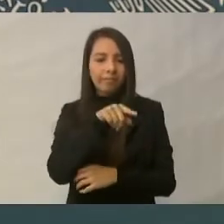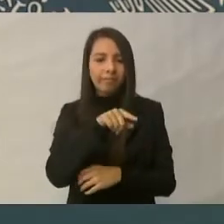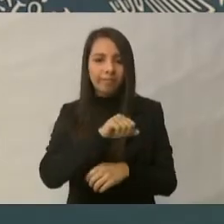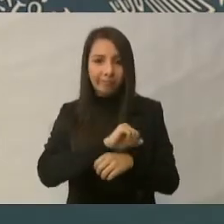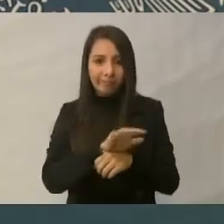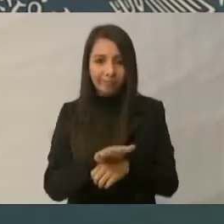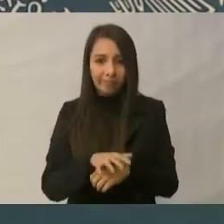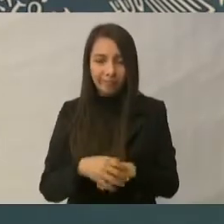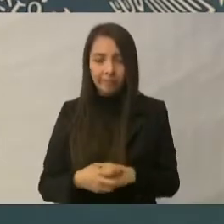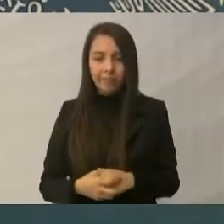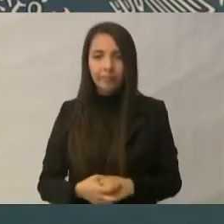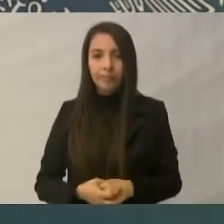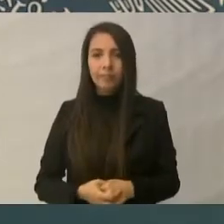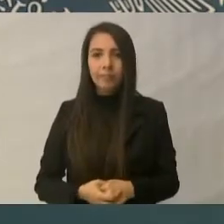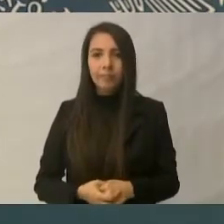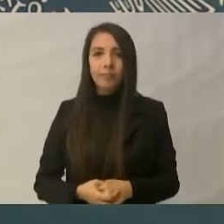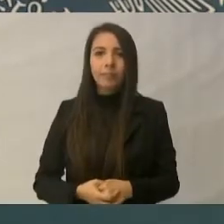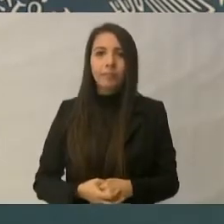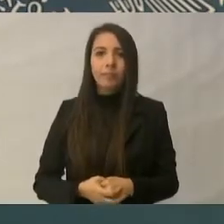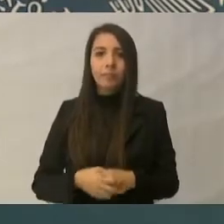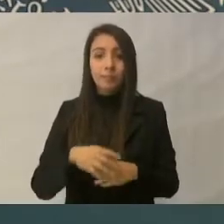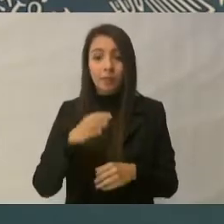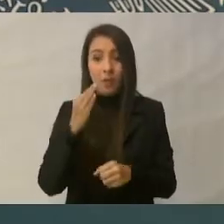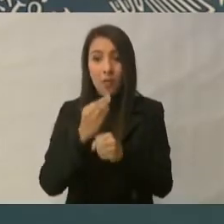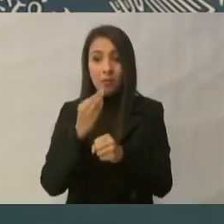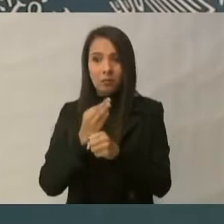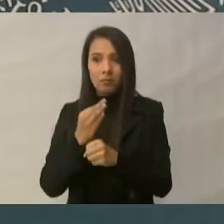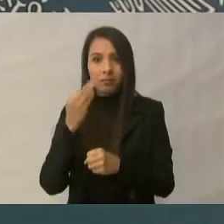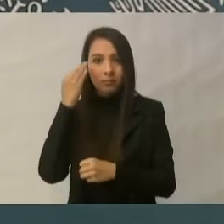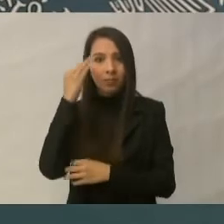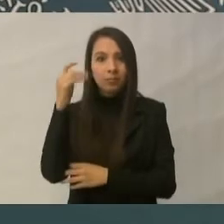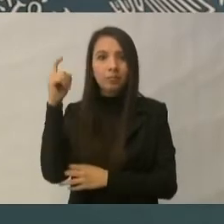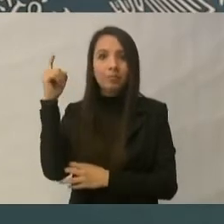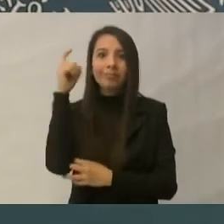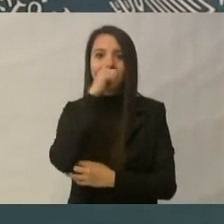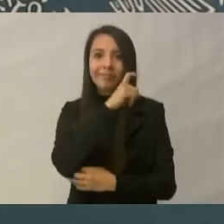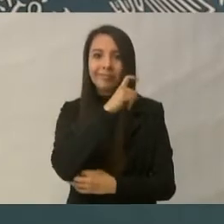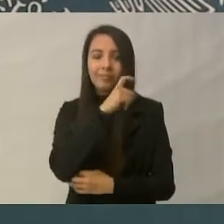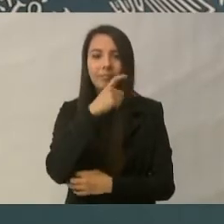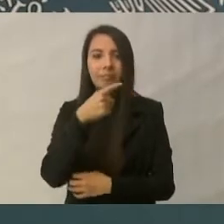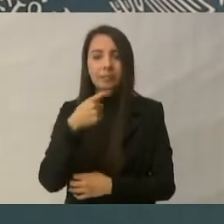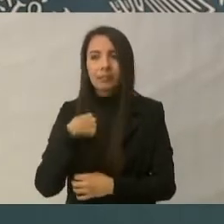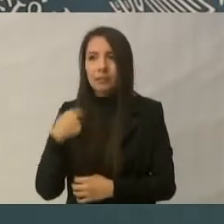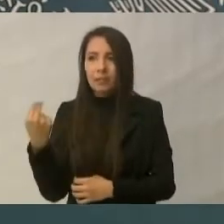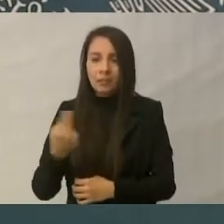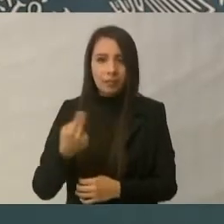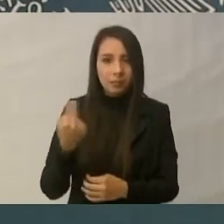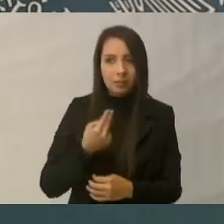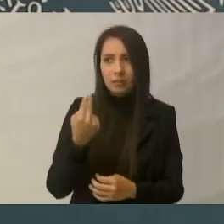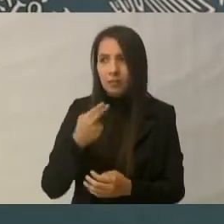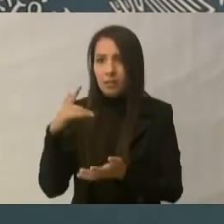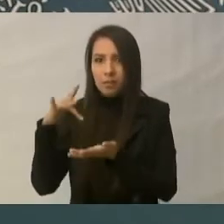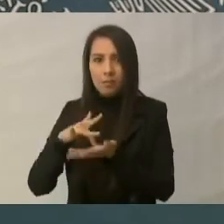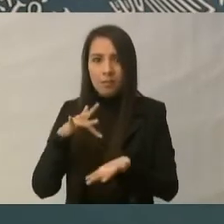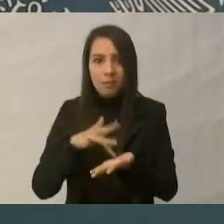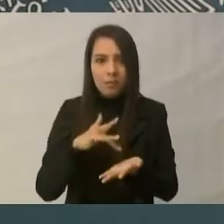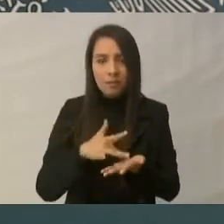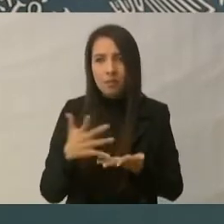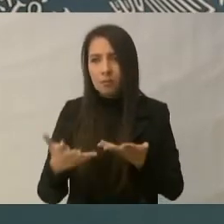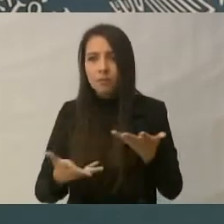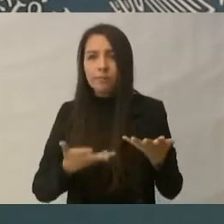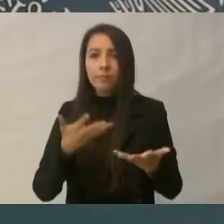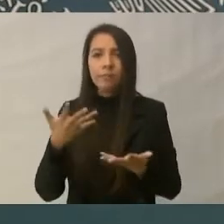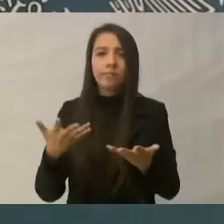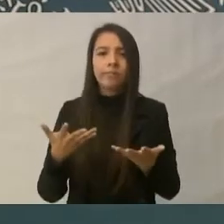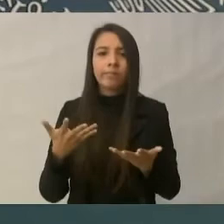En momentos difíciles cuando más necesitamos el apoyo nuestros